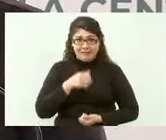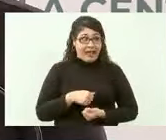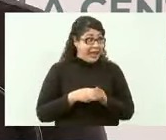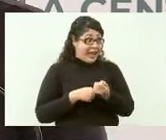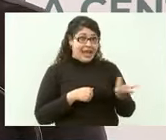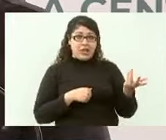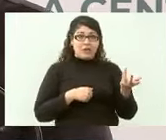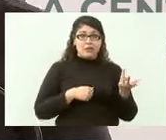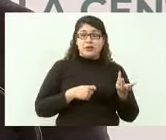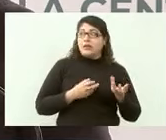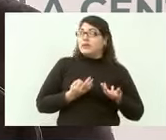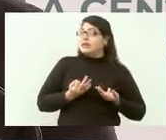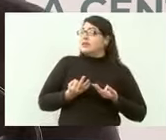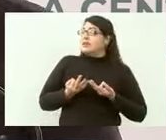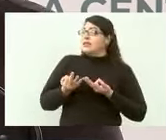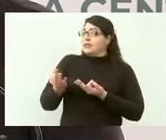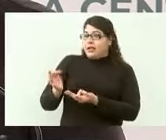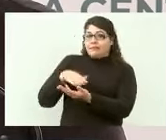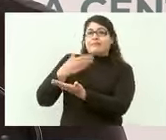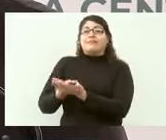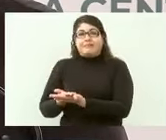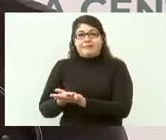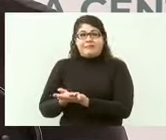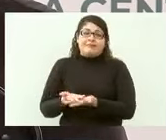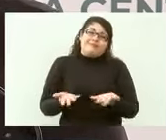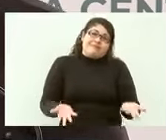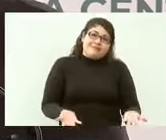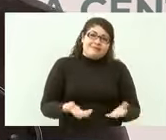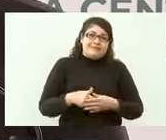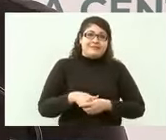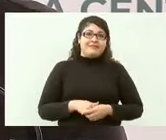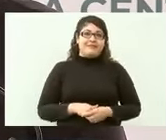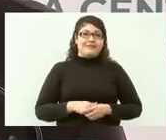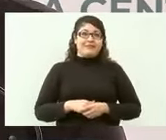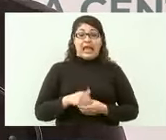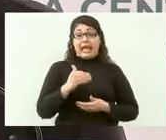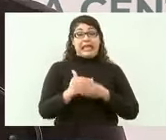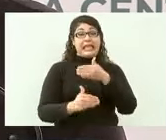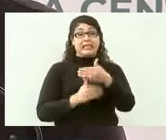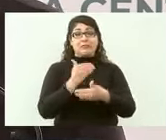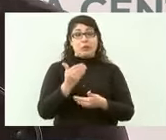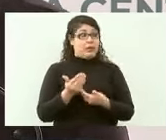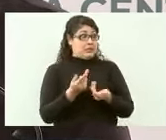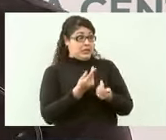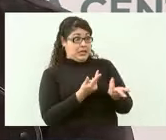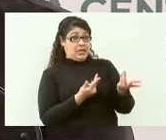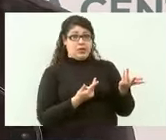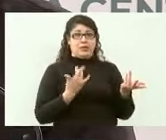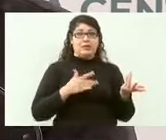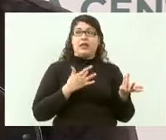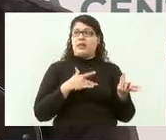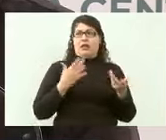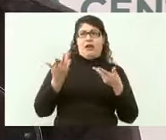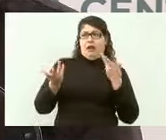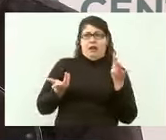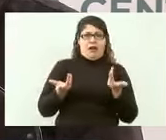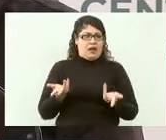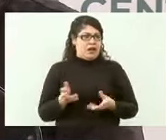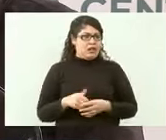y todavía se inconforman cuando deberían de estar